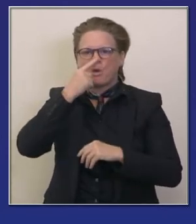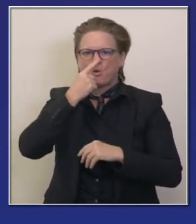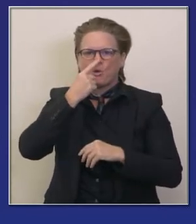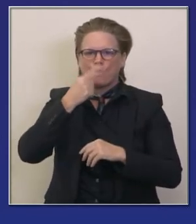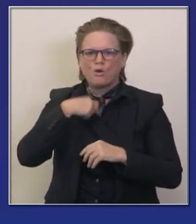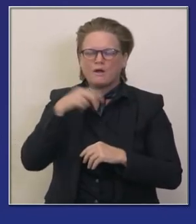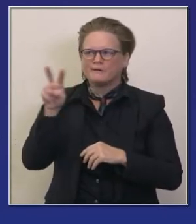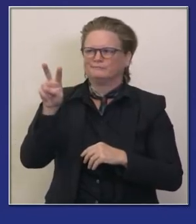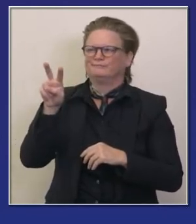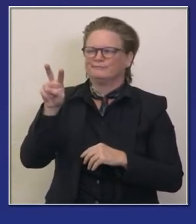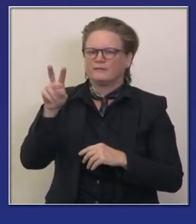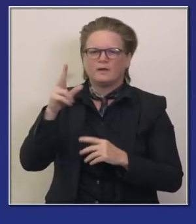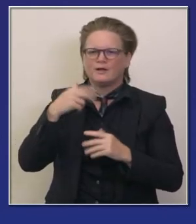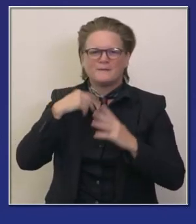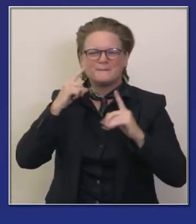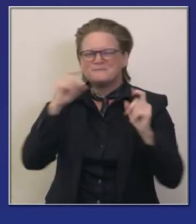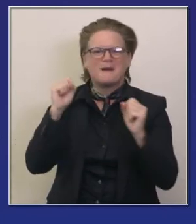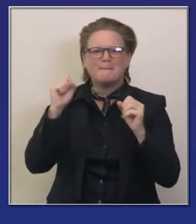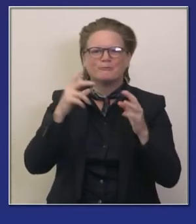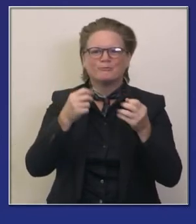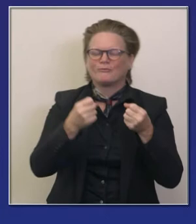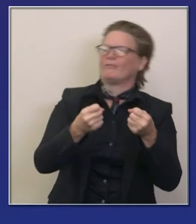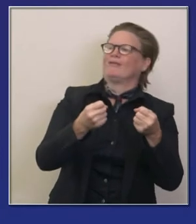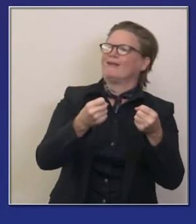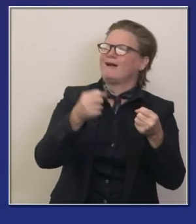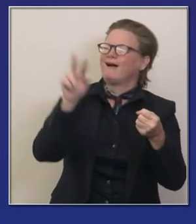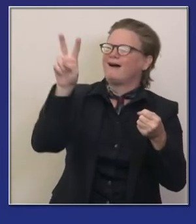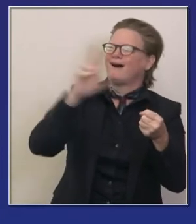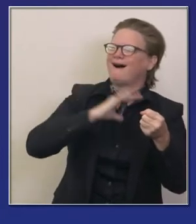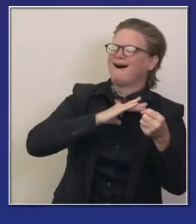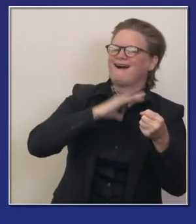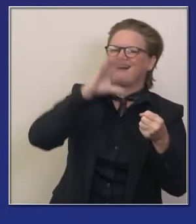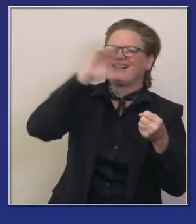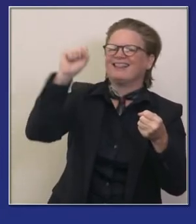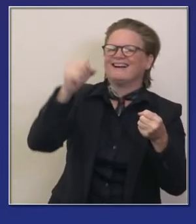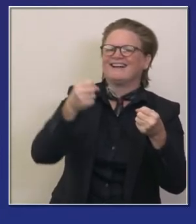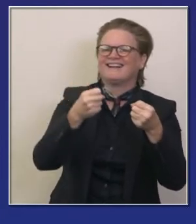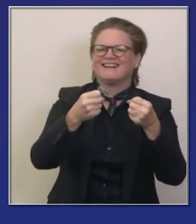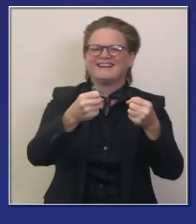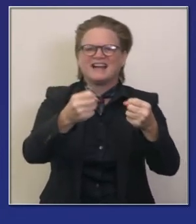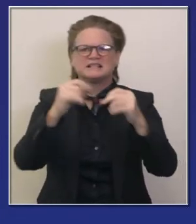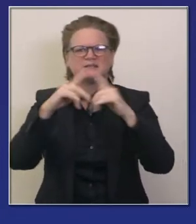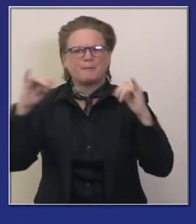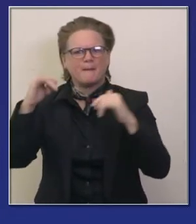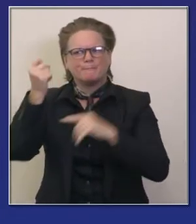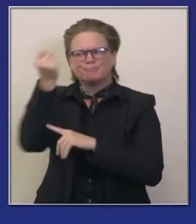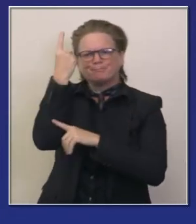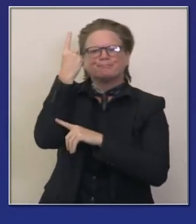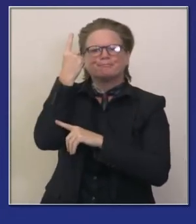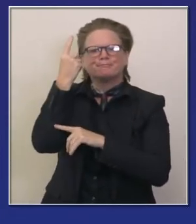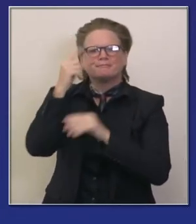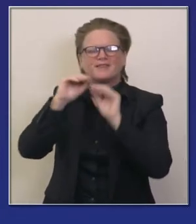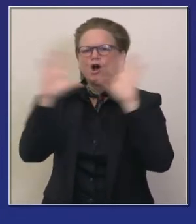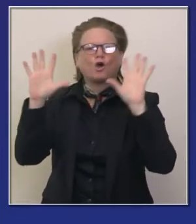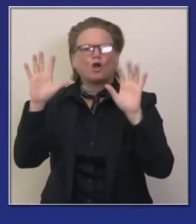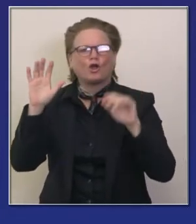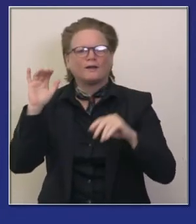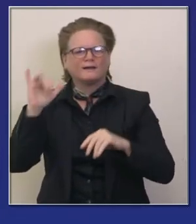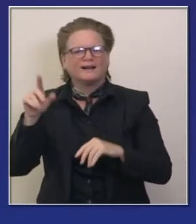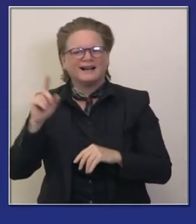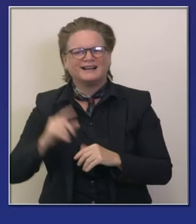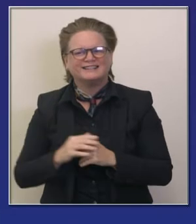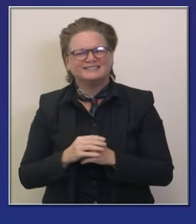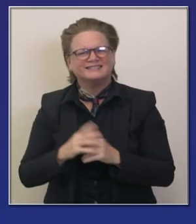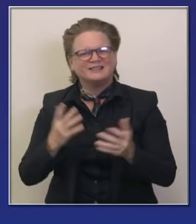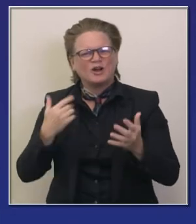disculpen que es una manera de llamar la atención de ustedes a tan básica que realmente sea tan